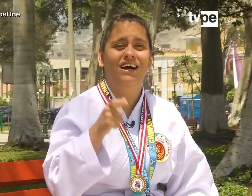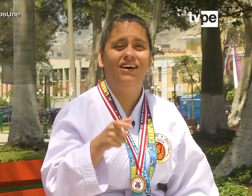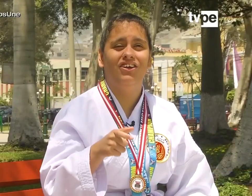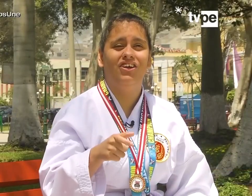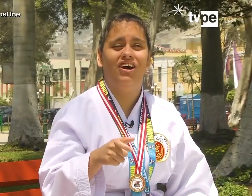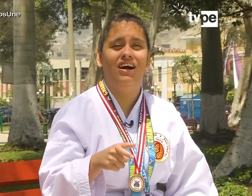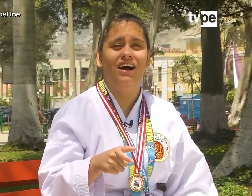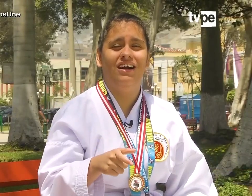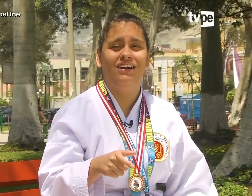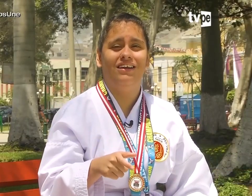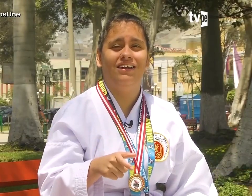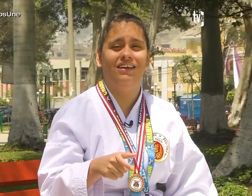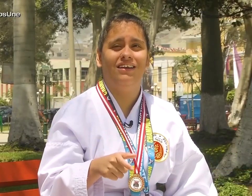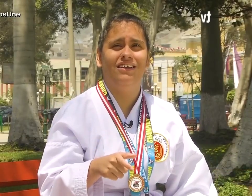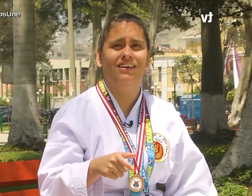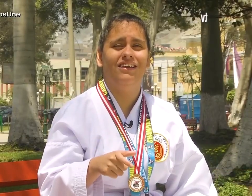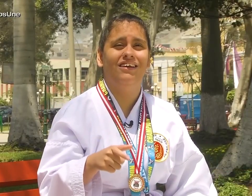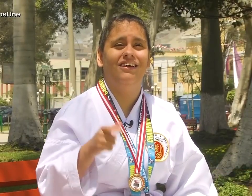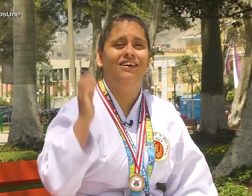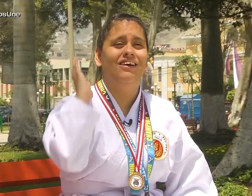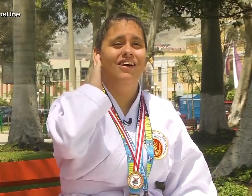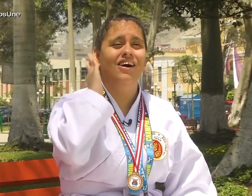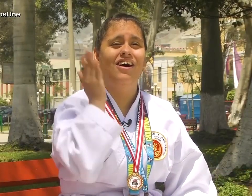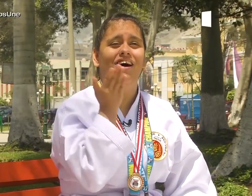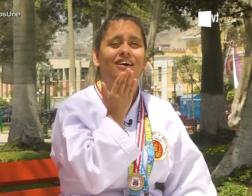Soy una persona sorda.